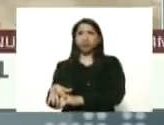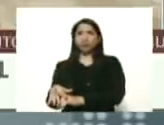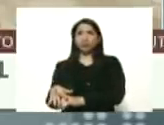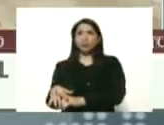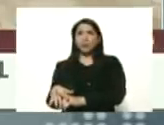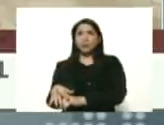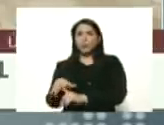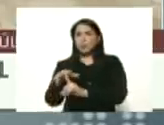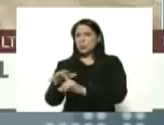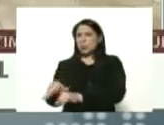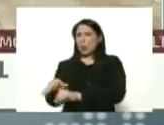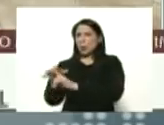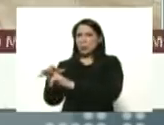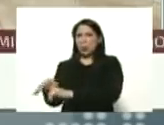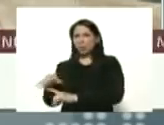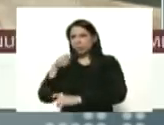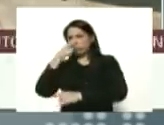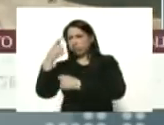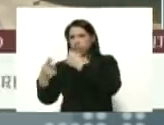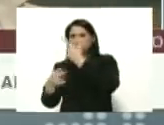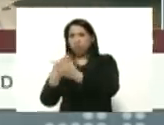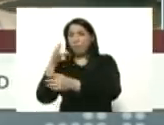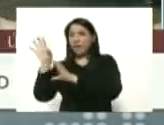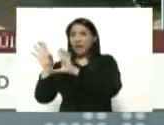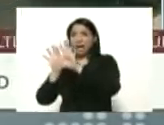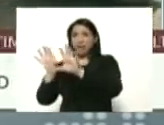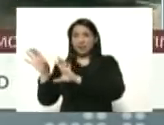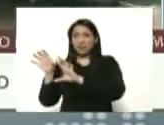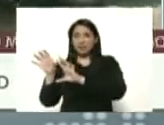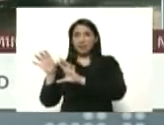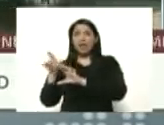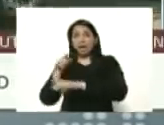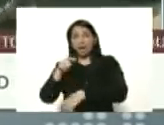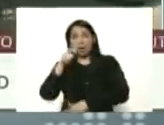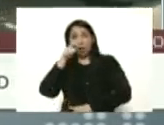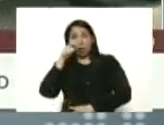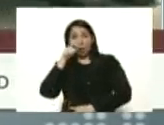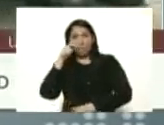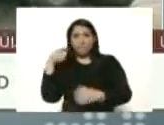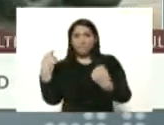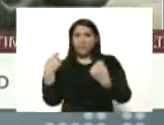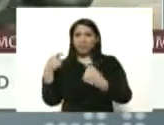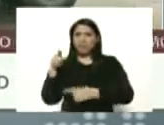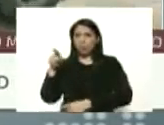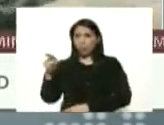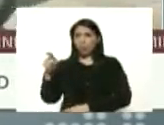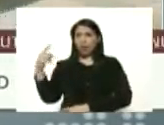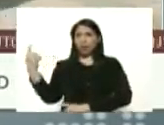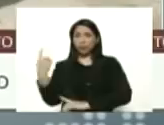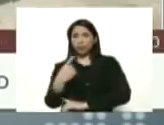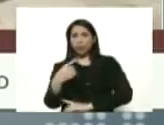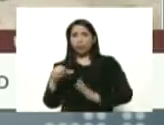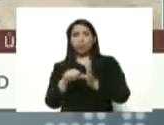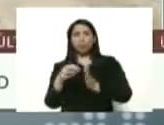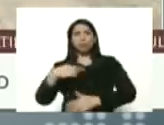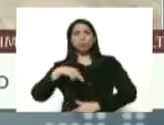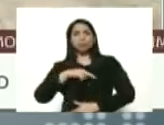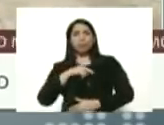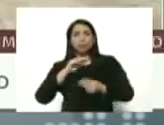discriminación en esos países y bueno aquí un operativo que usted instruyó donde ya estamos